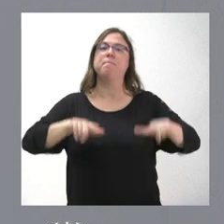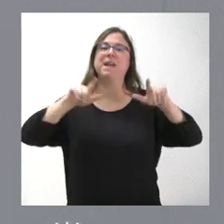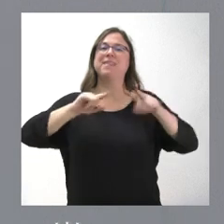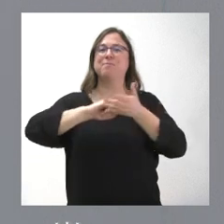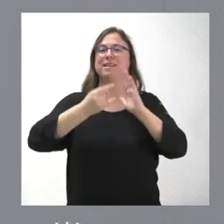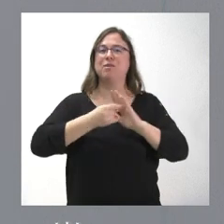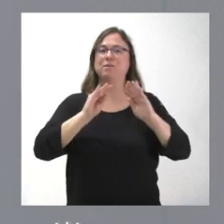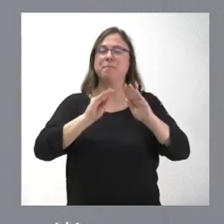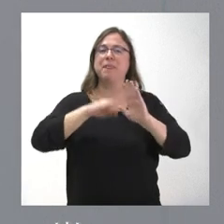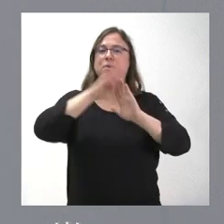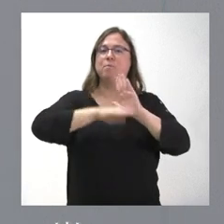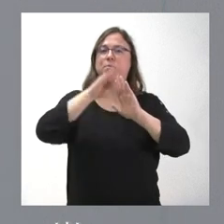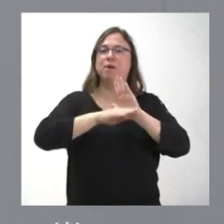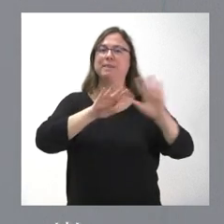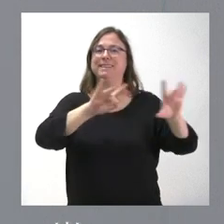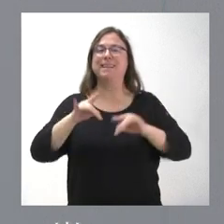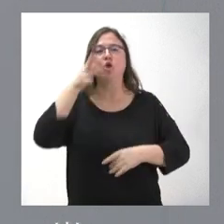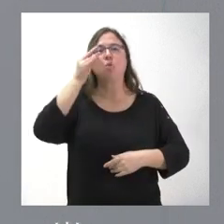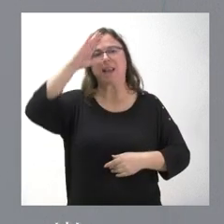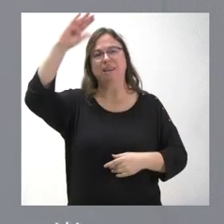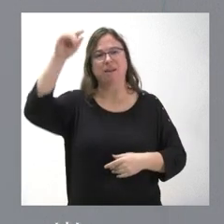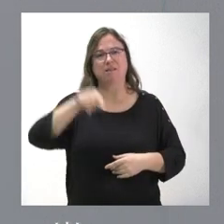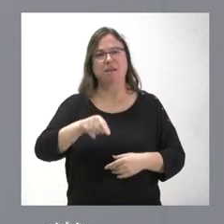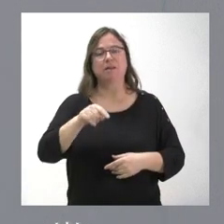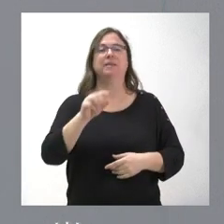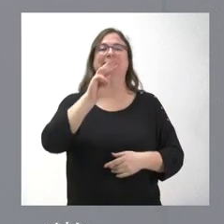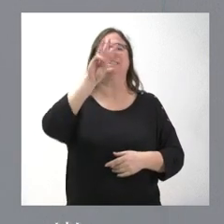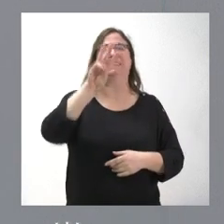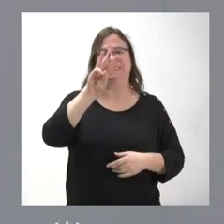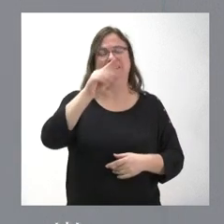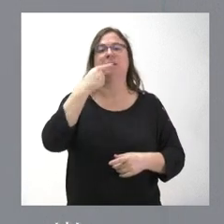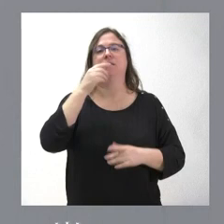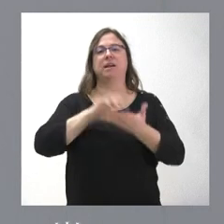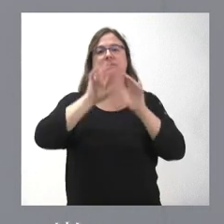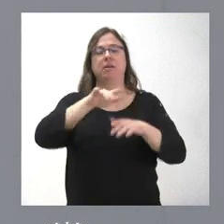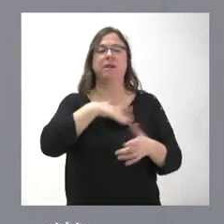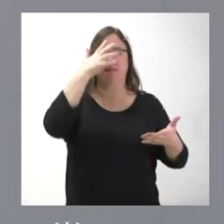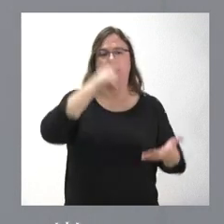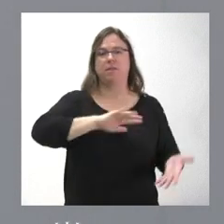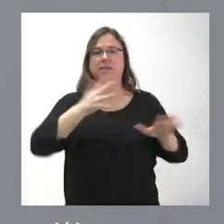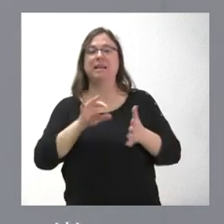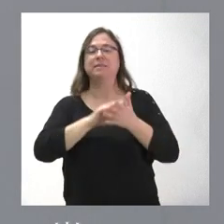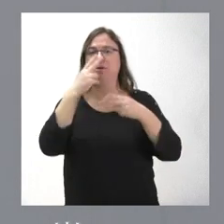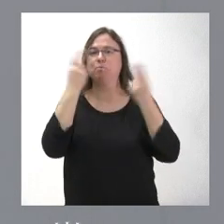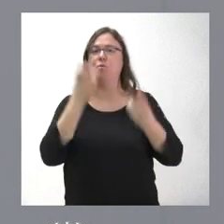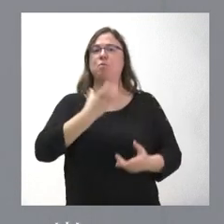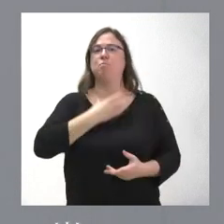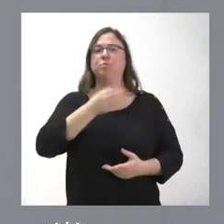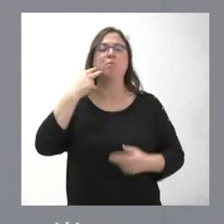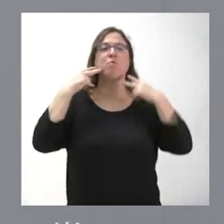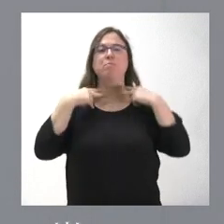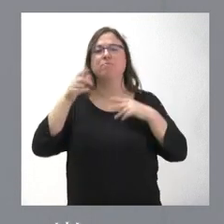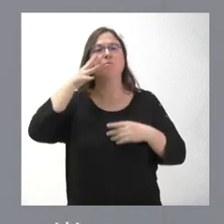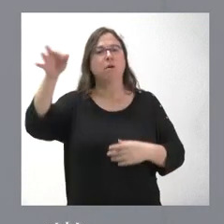soporte al programa Territorio Rural Inteligente Tri de Castilla y León. Se pretende digitalizar los servicios públicos de las entidades locales del medio rural